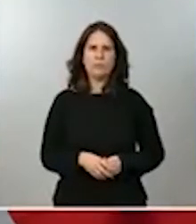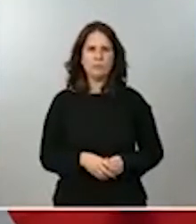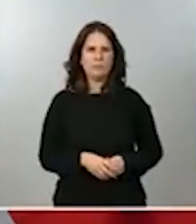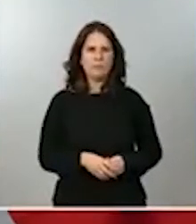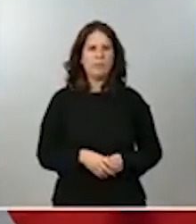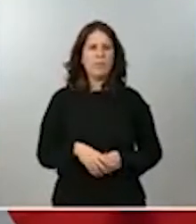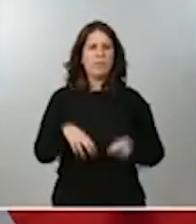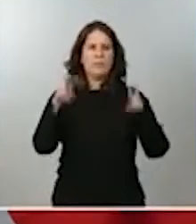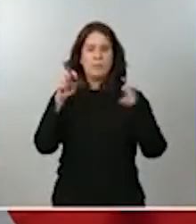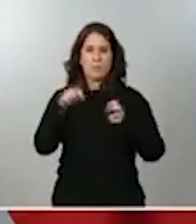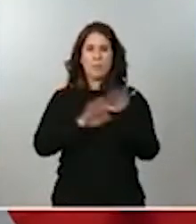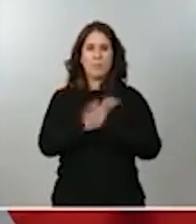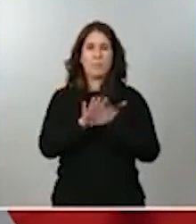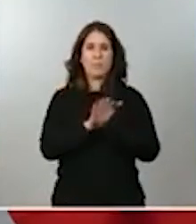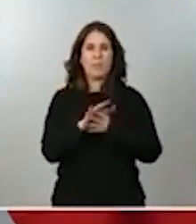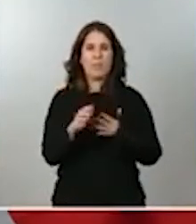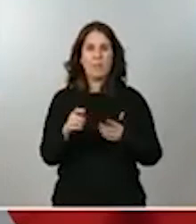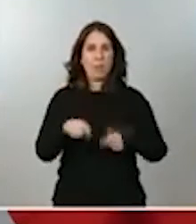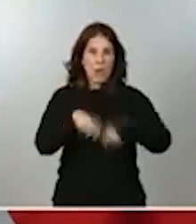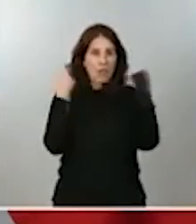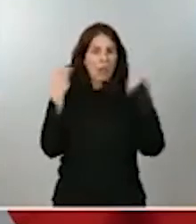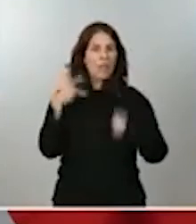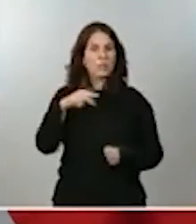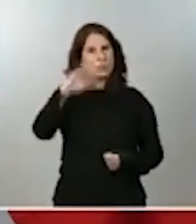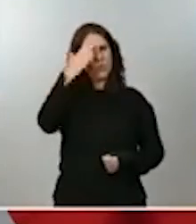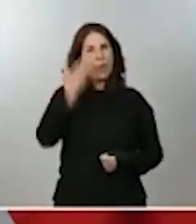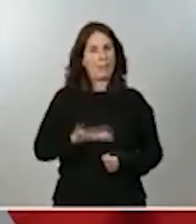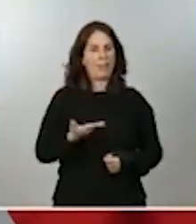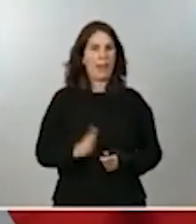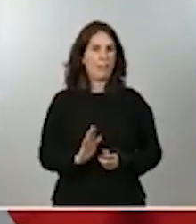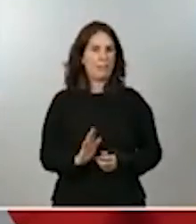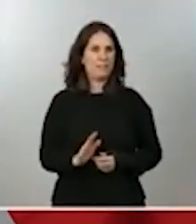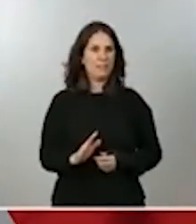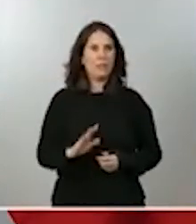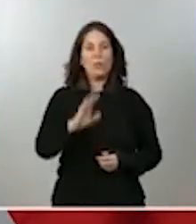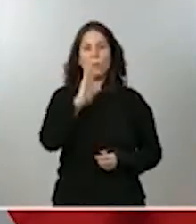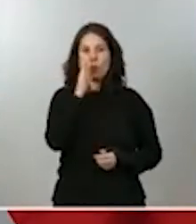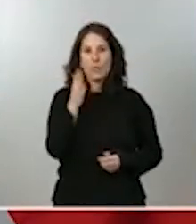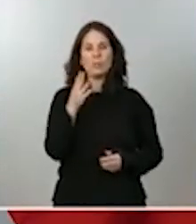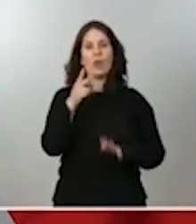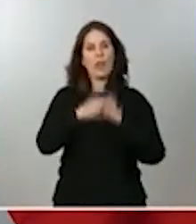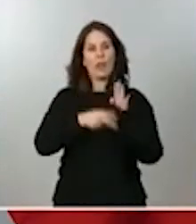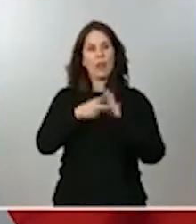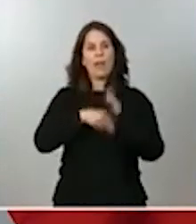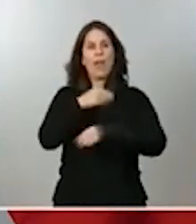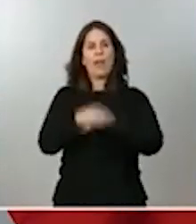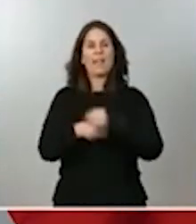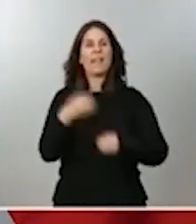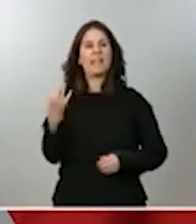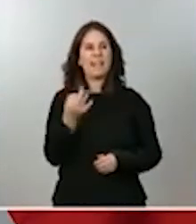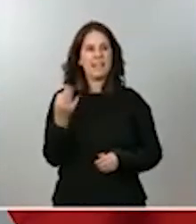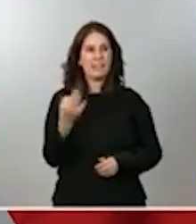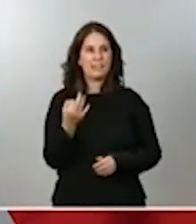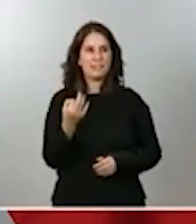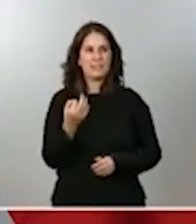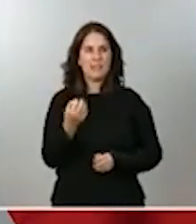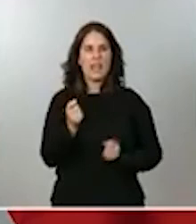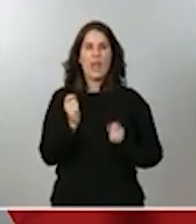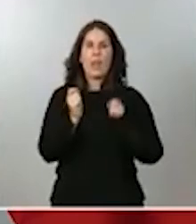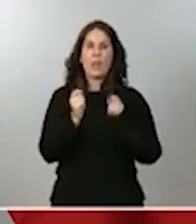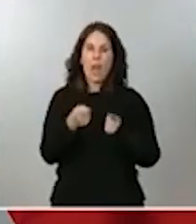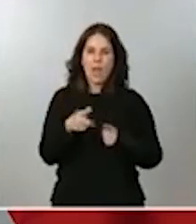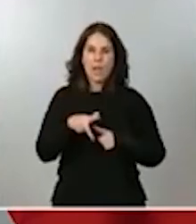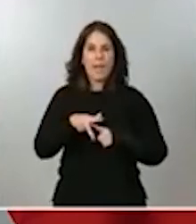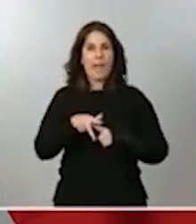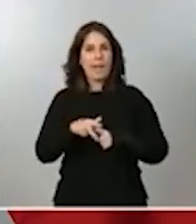vulneración de derechos fundamentales. Por tanto, también lo que hace la norma es que propicia una herramienta de